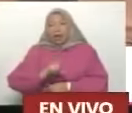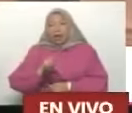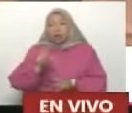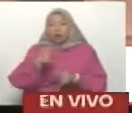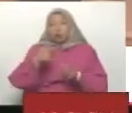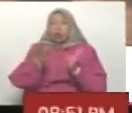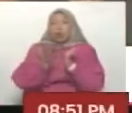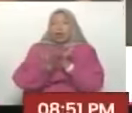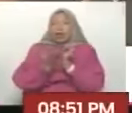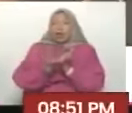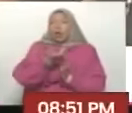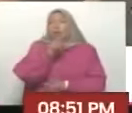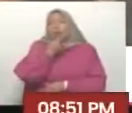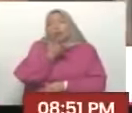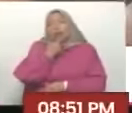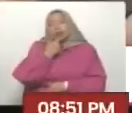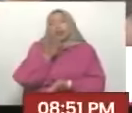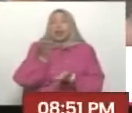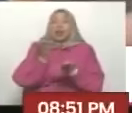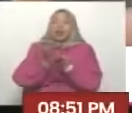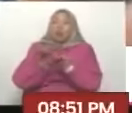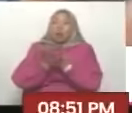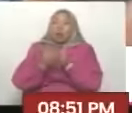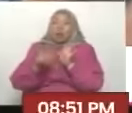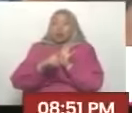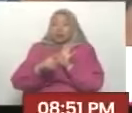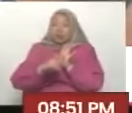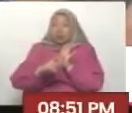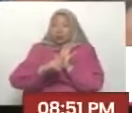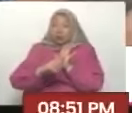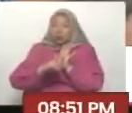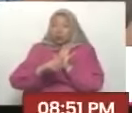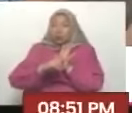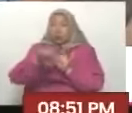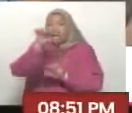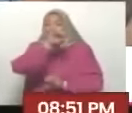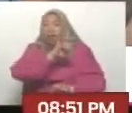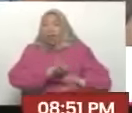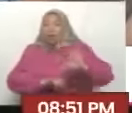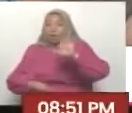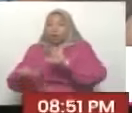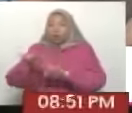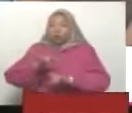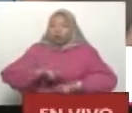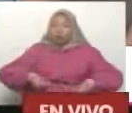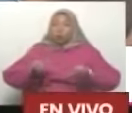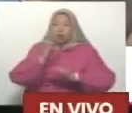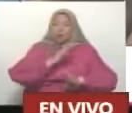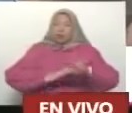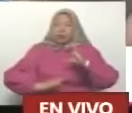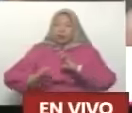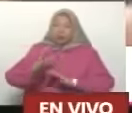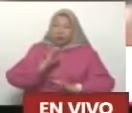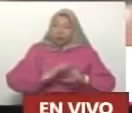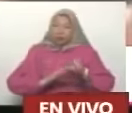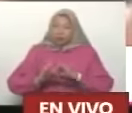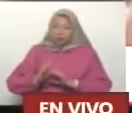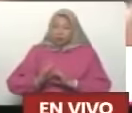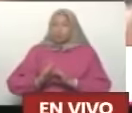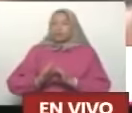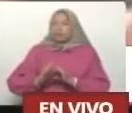institución. Ahorita nos encontramos en el laboratorio de ciencia para